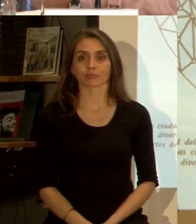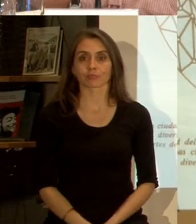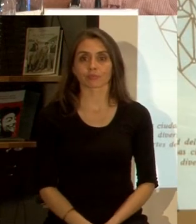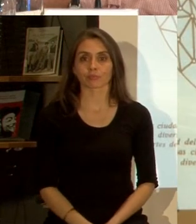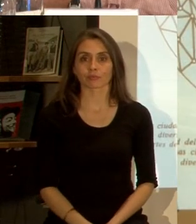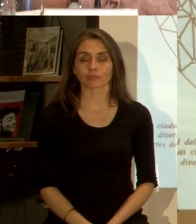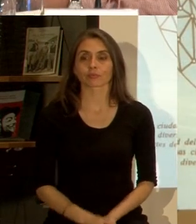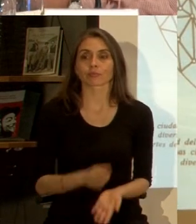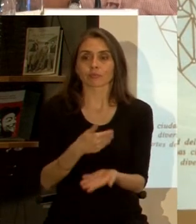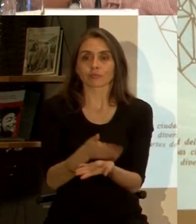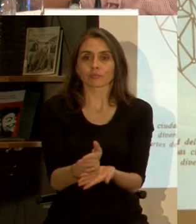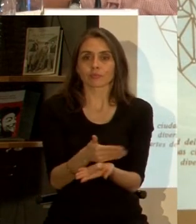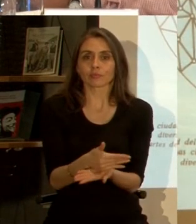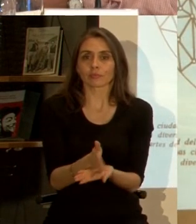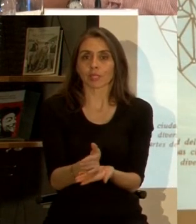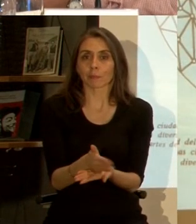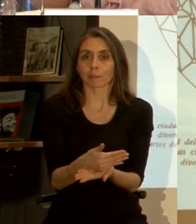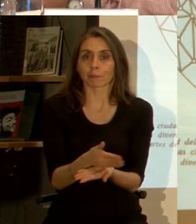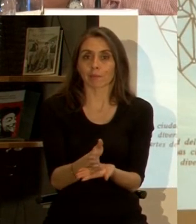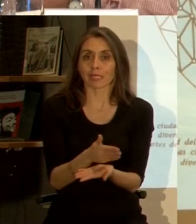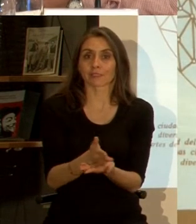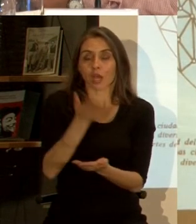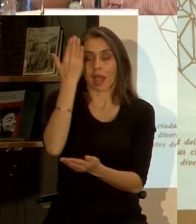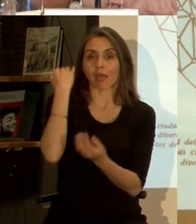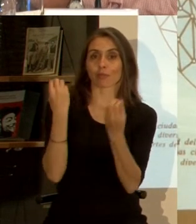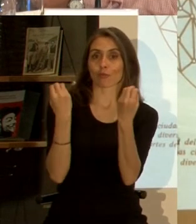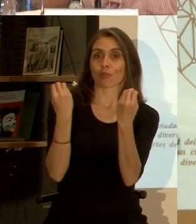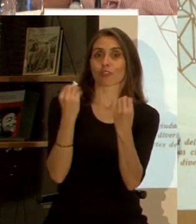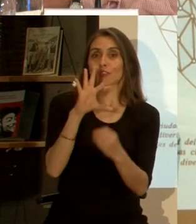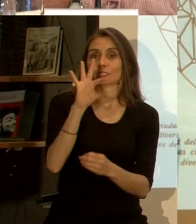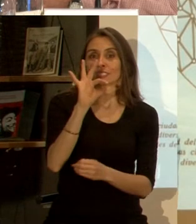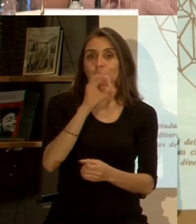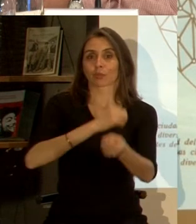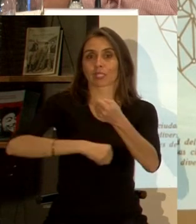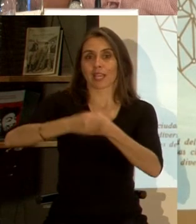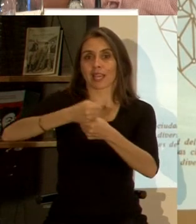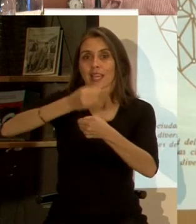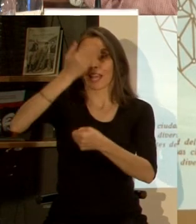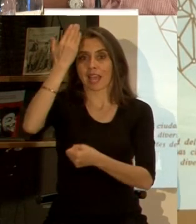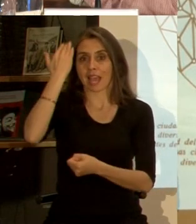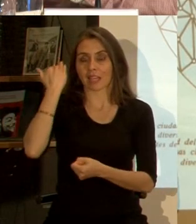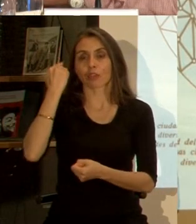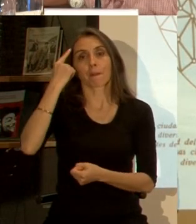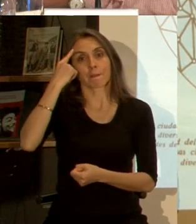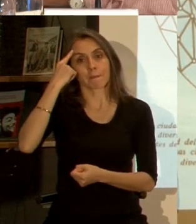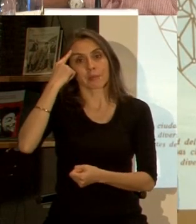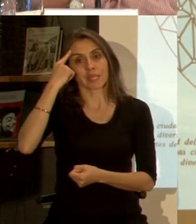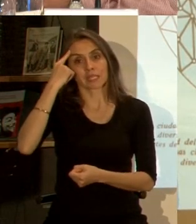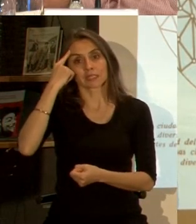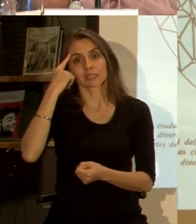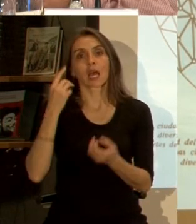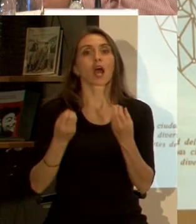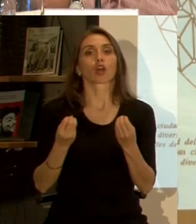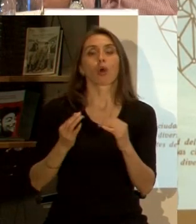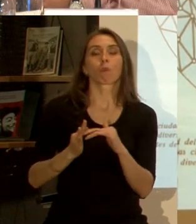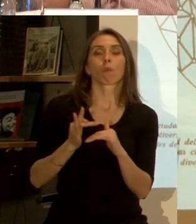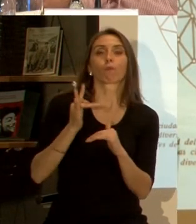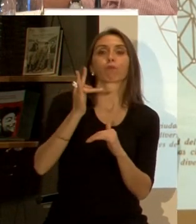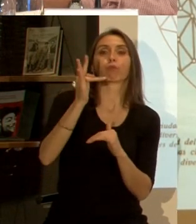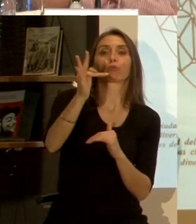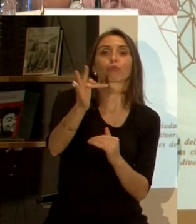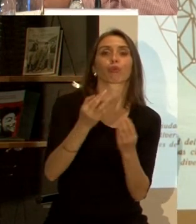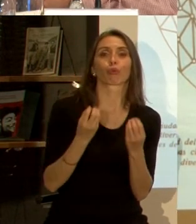La planificación entonces en su apogeo cuando hace 50 años podía pensar en predecir cómo seguir hacia el futuro